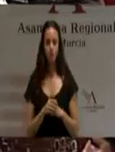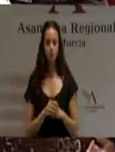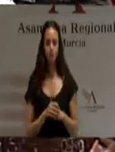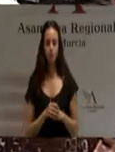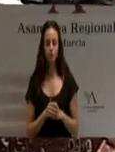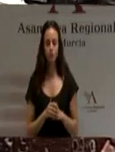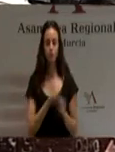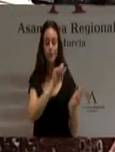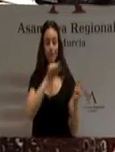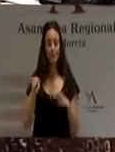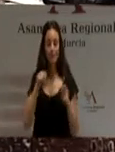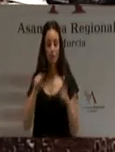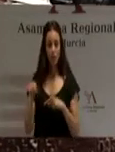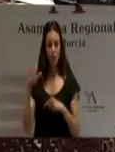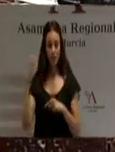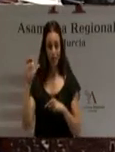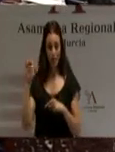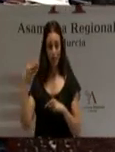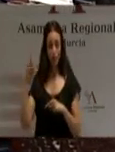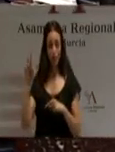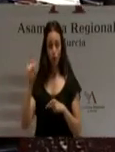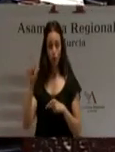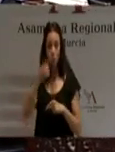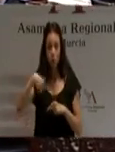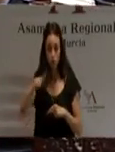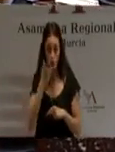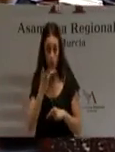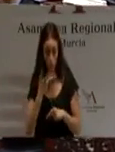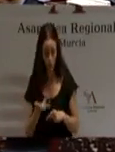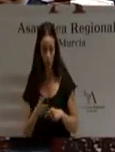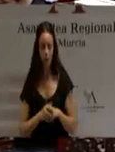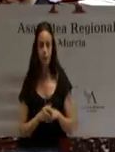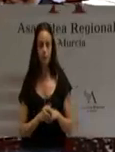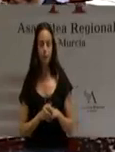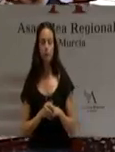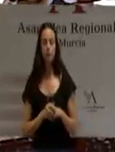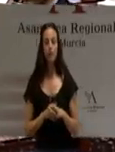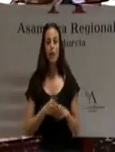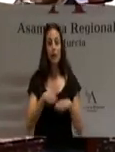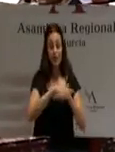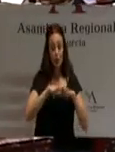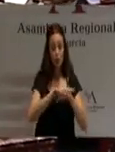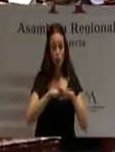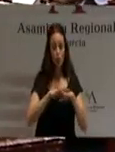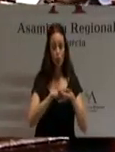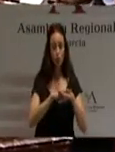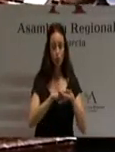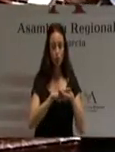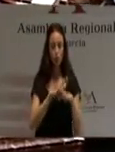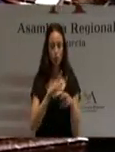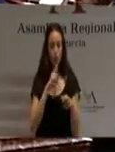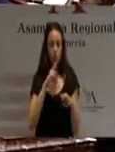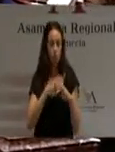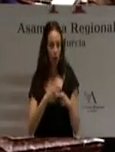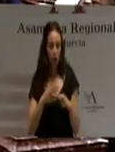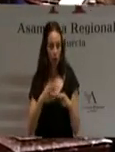El trasvase del Ebro, como sus señorías conocen, fue drogado por el Gobierno de la Nación del Señor, innombrable, por